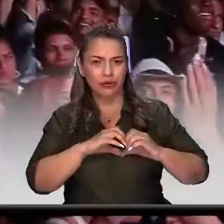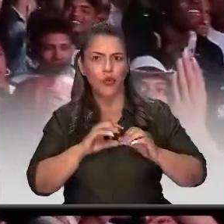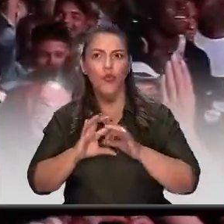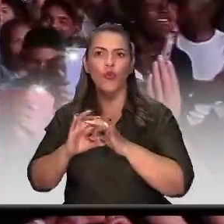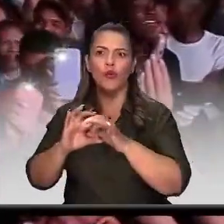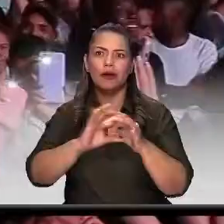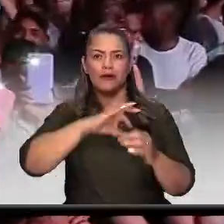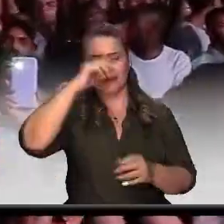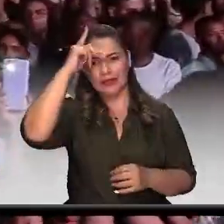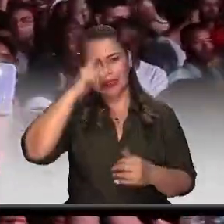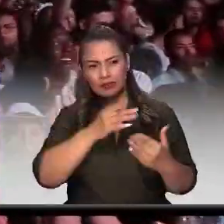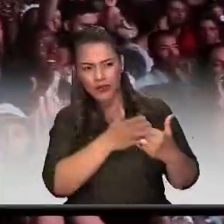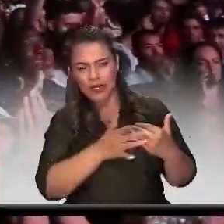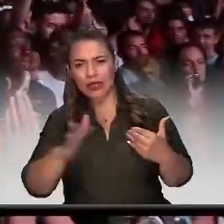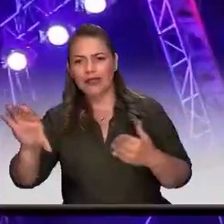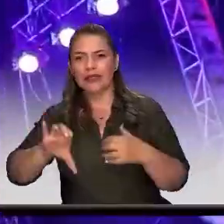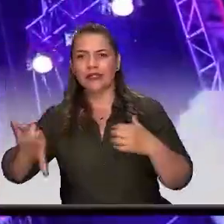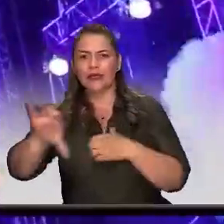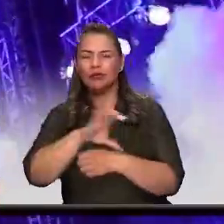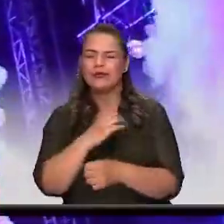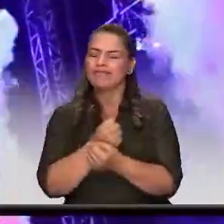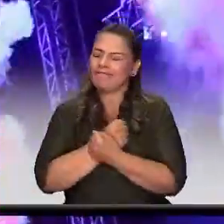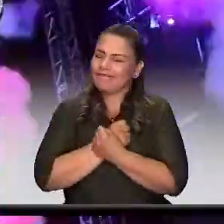de esta ciudad que tanto amamos